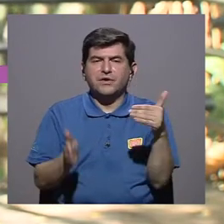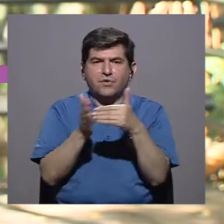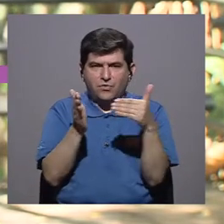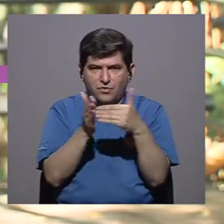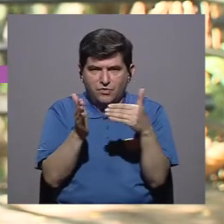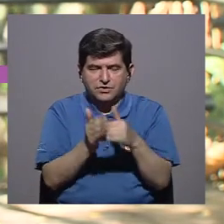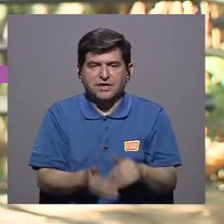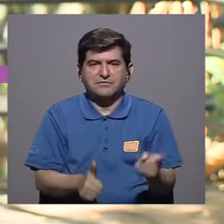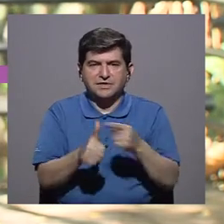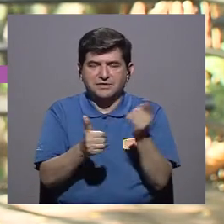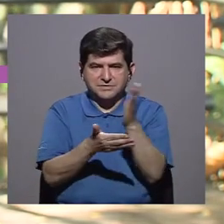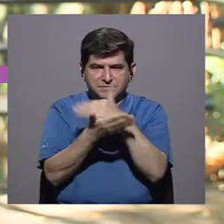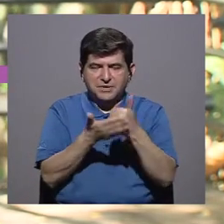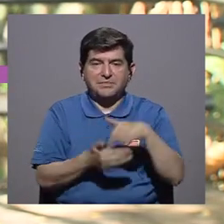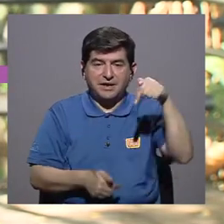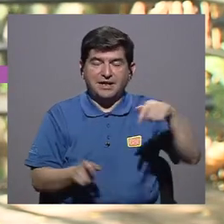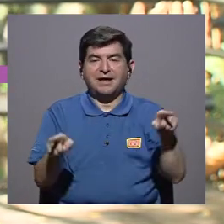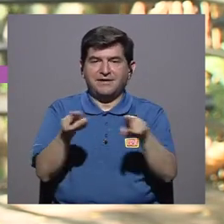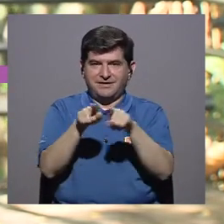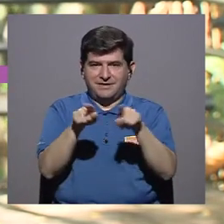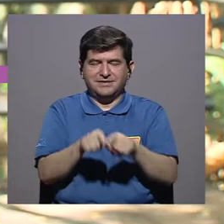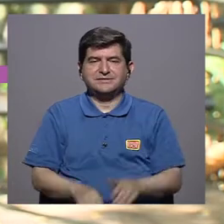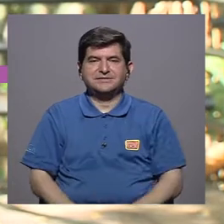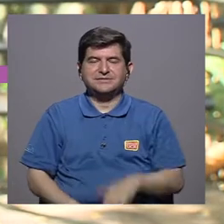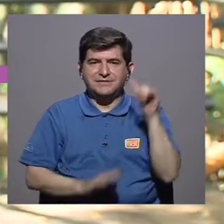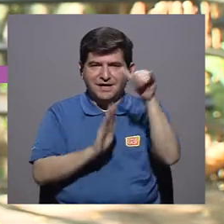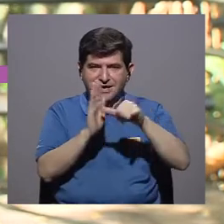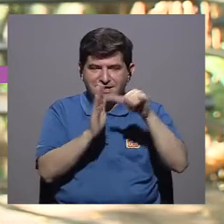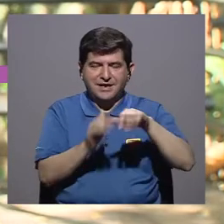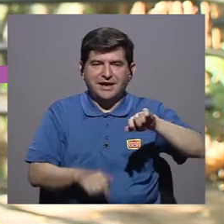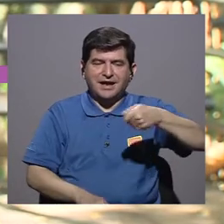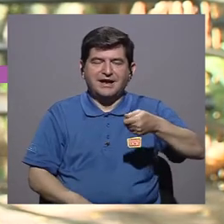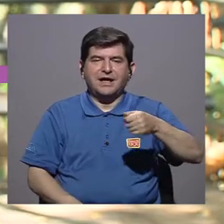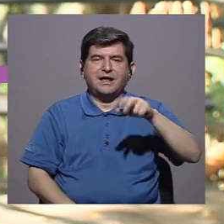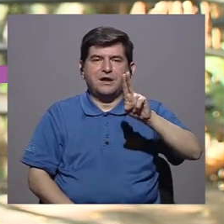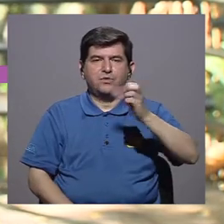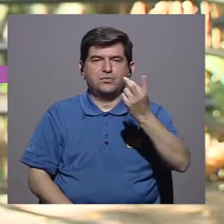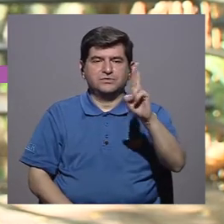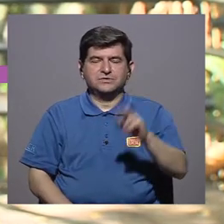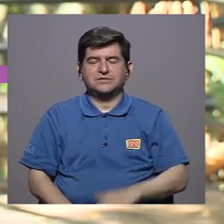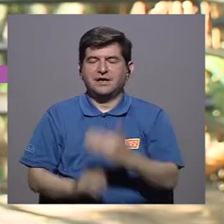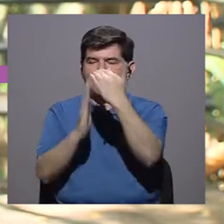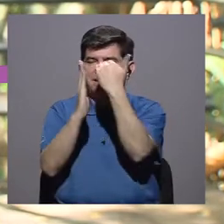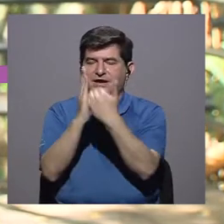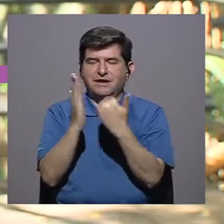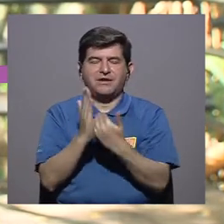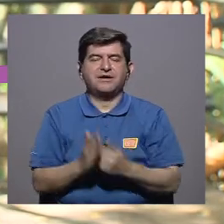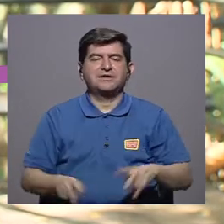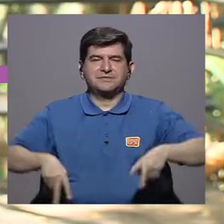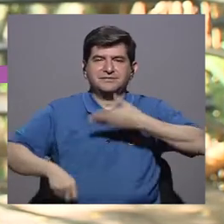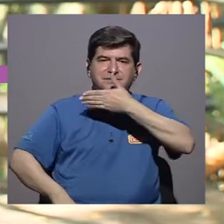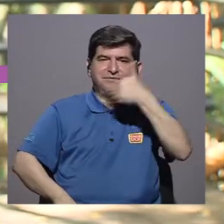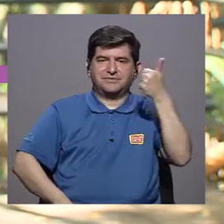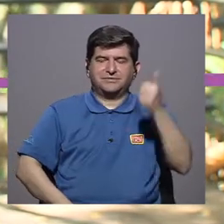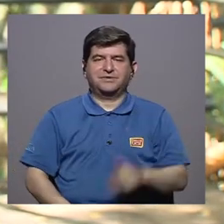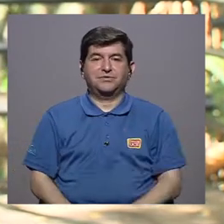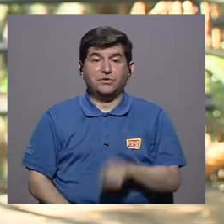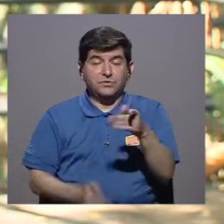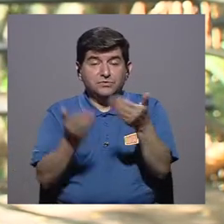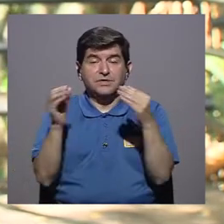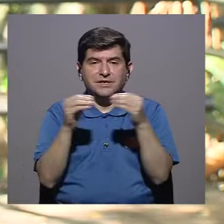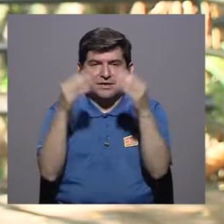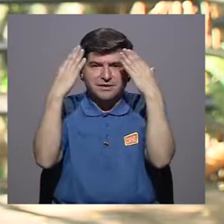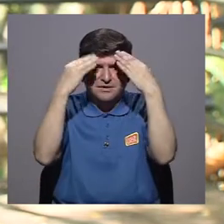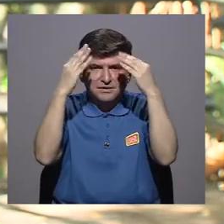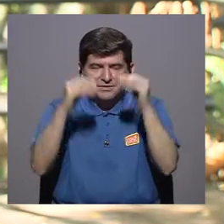de nuevo la primera parte y esta también en el YouTube de Canal UCR en la lista de reproducción de Vivir Mejor y si desea